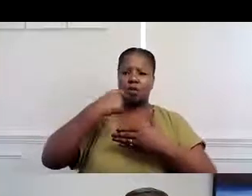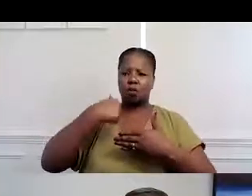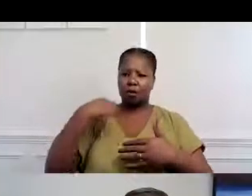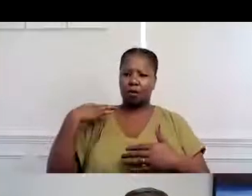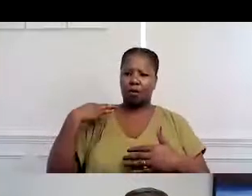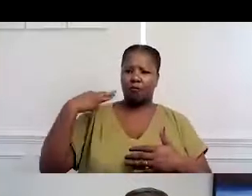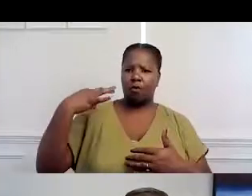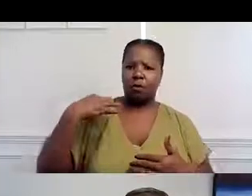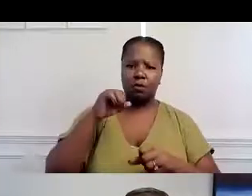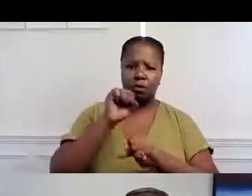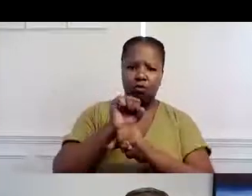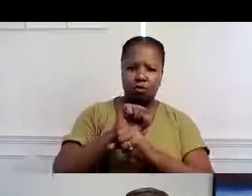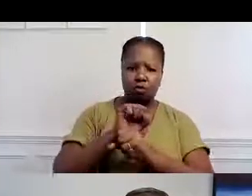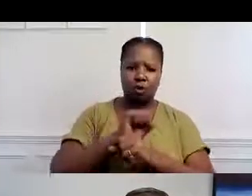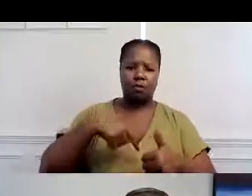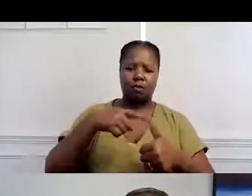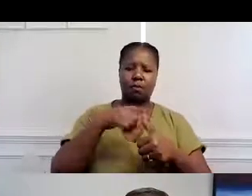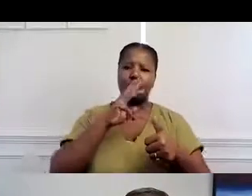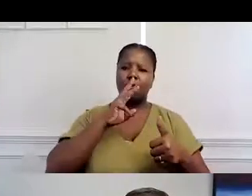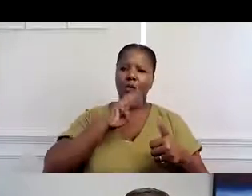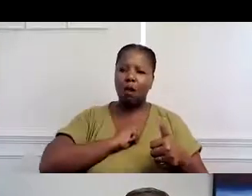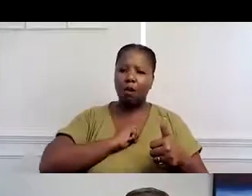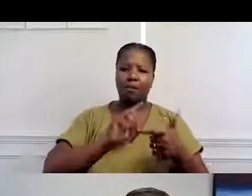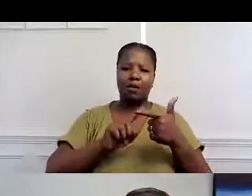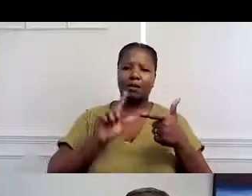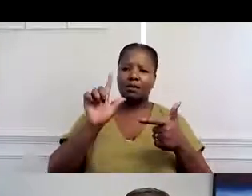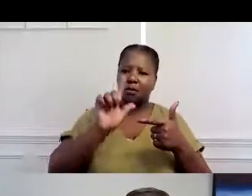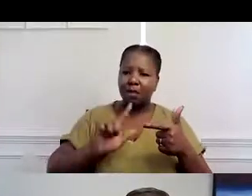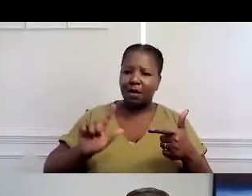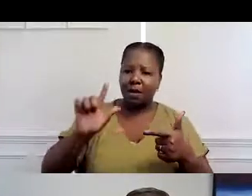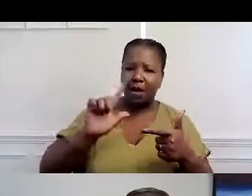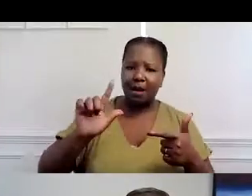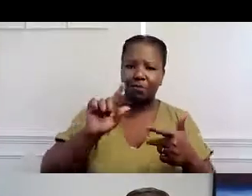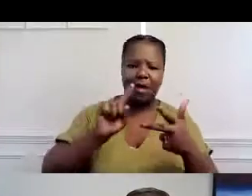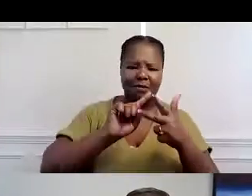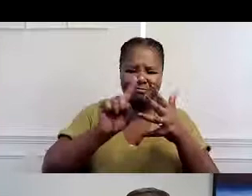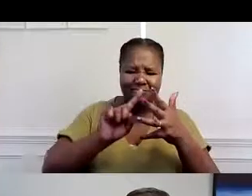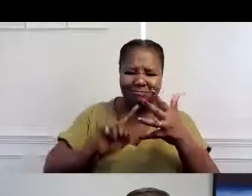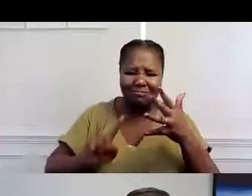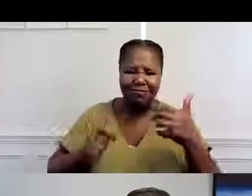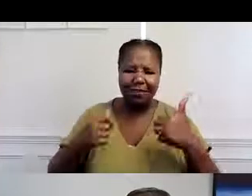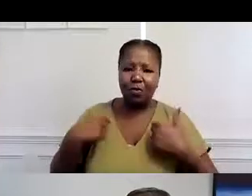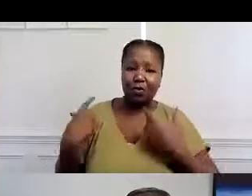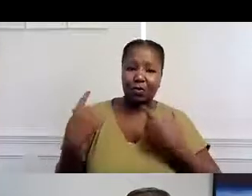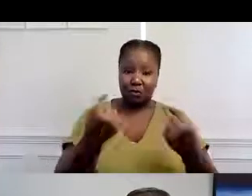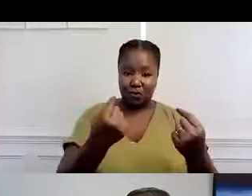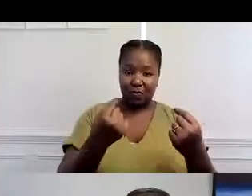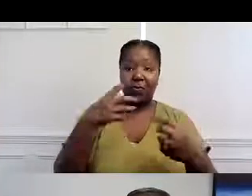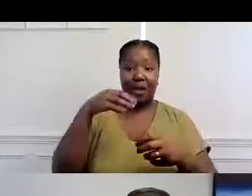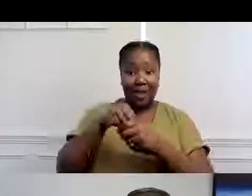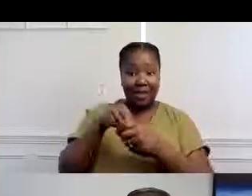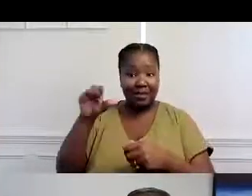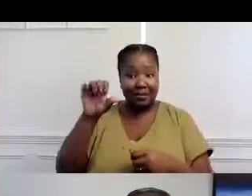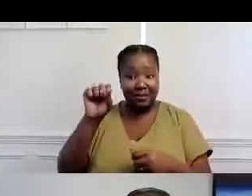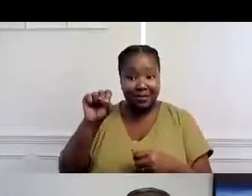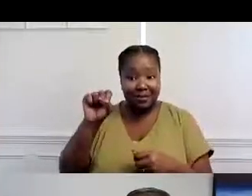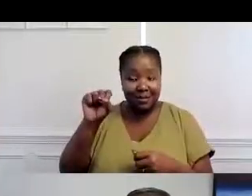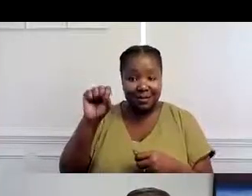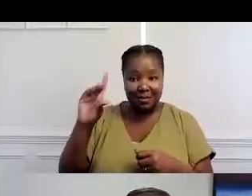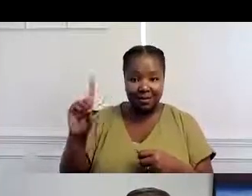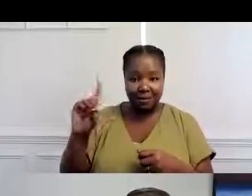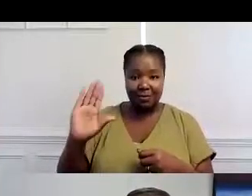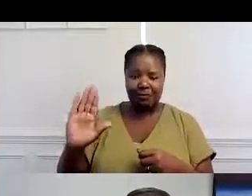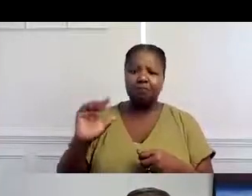tenemos diferentes empleos de voluntario. Por ejemplo, Walmart, bibliotecas, lugares de boliche y otros lugares